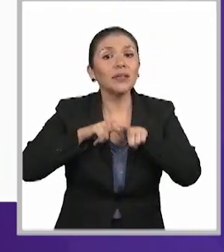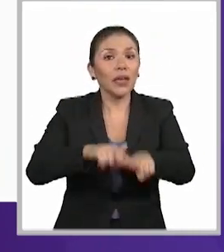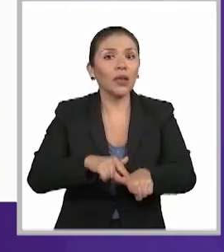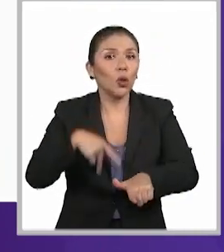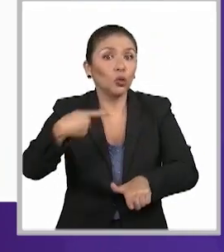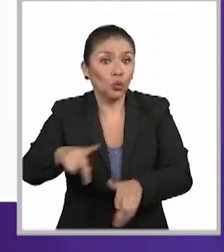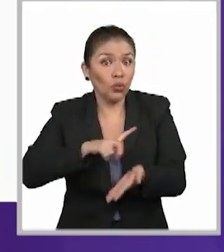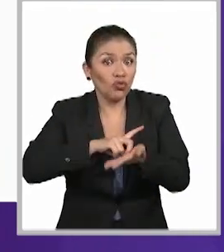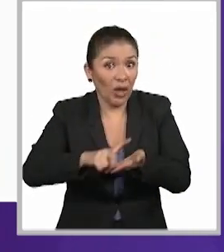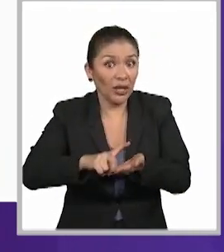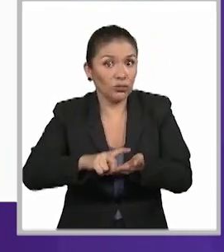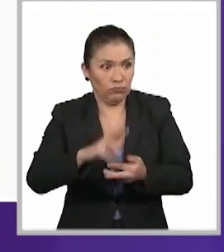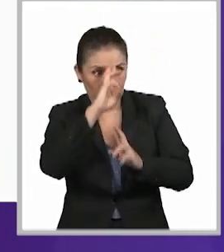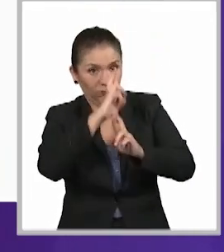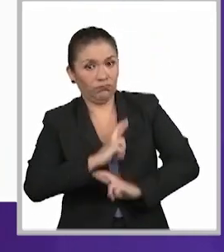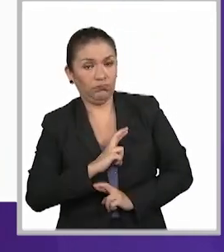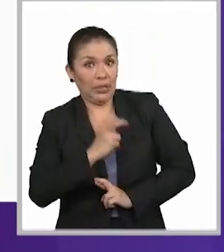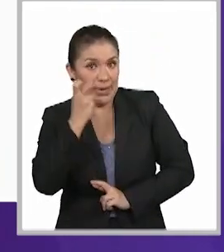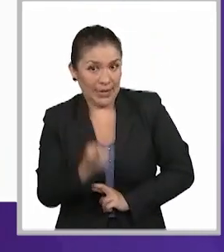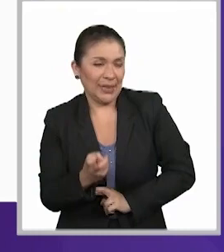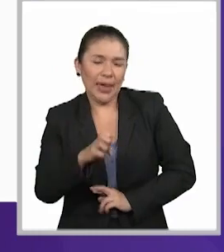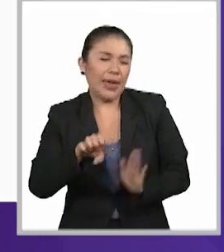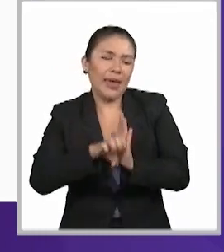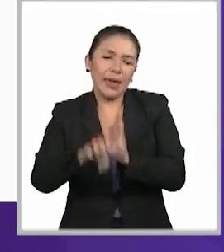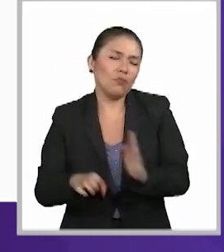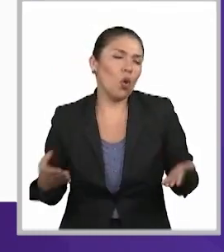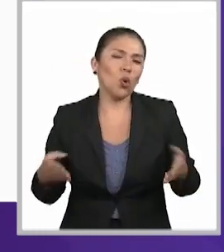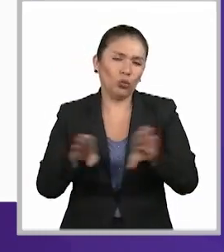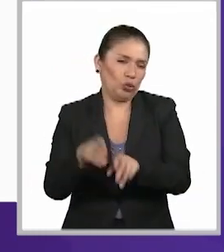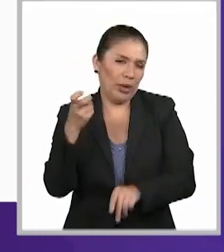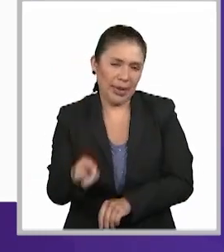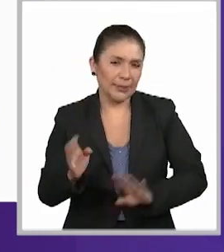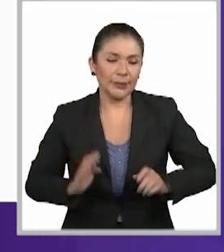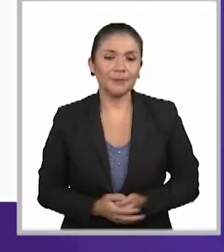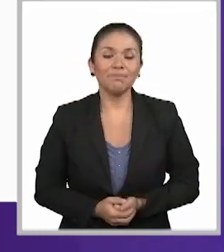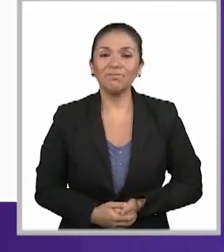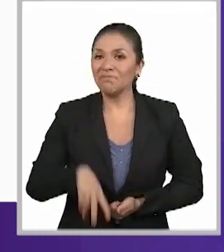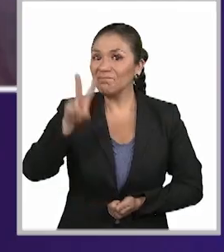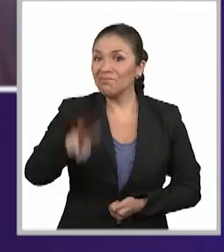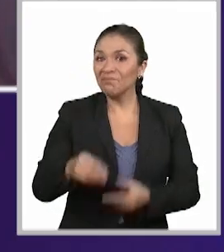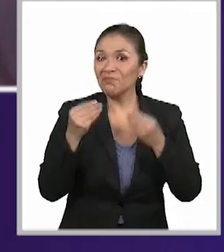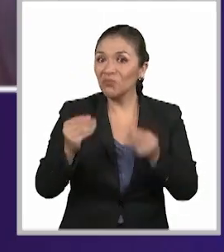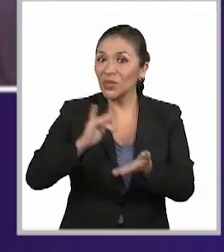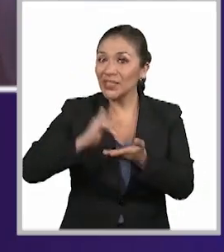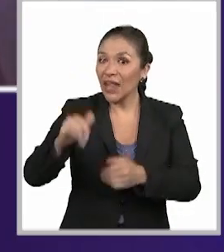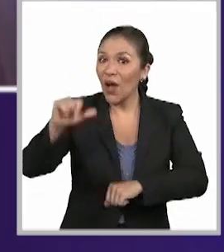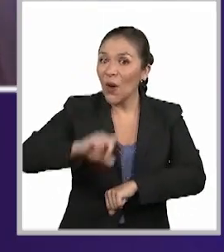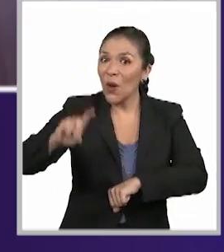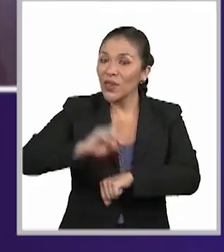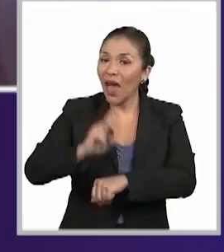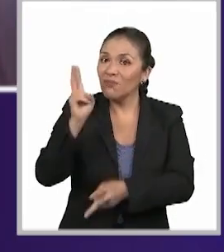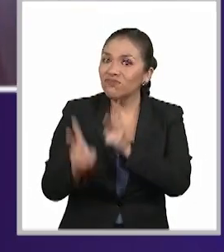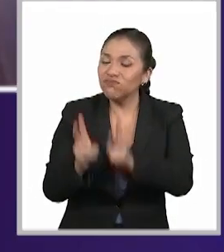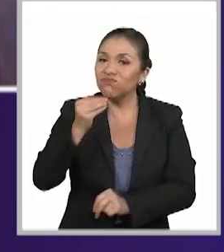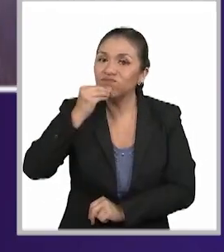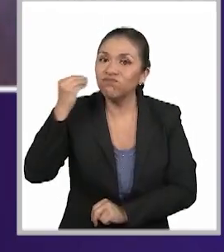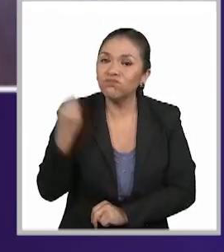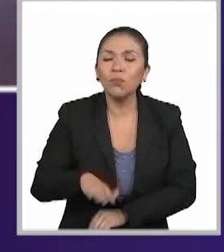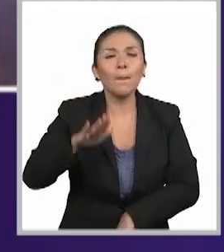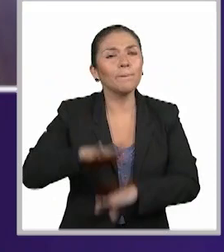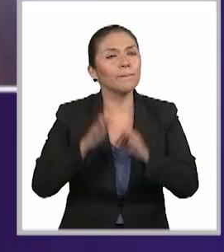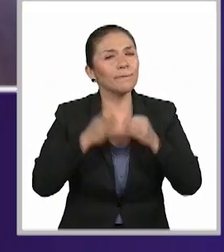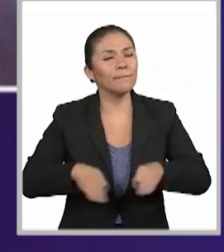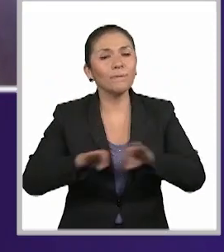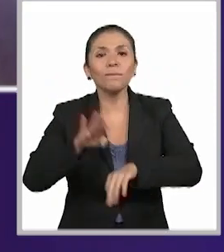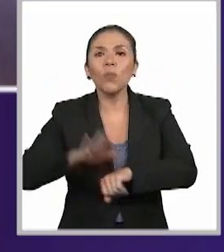seguir el cauce de sus derechos si es que esa es la conclusión de esa sentencia, ¿no? Paula, muchísimas gracias por habernos permitido